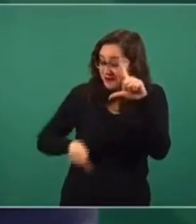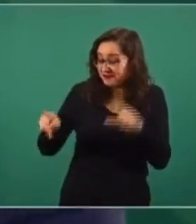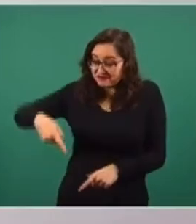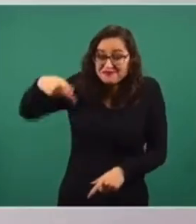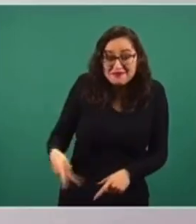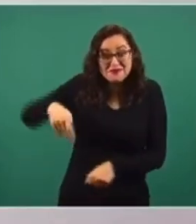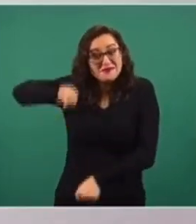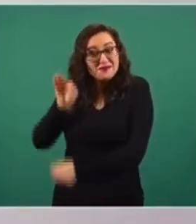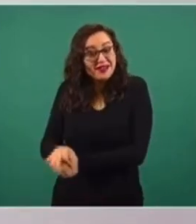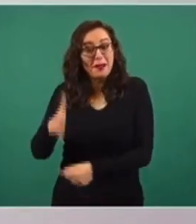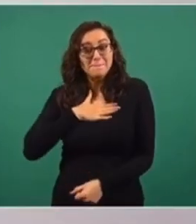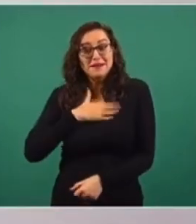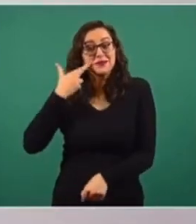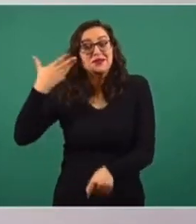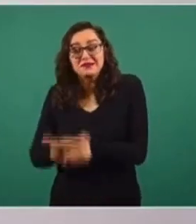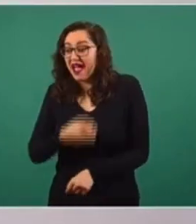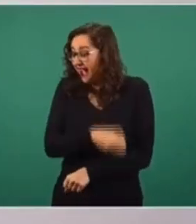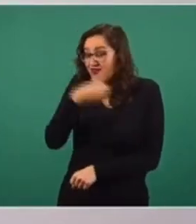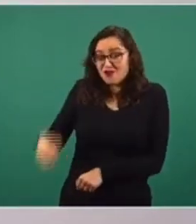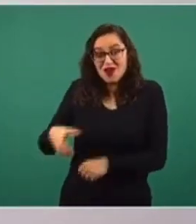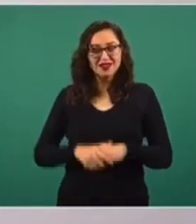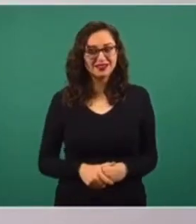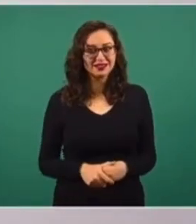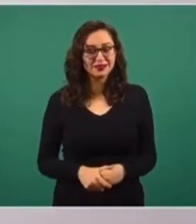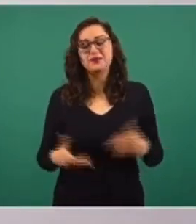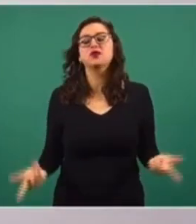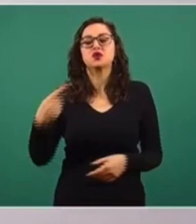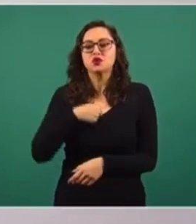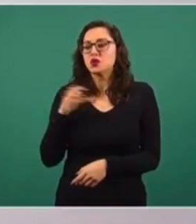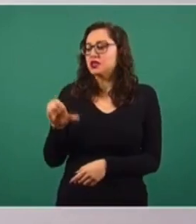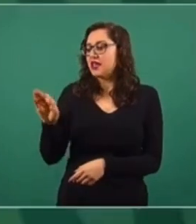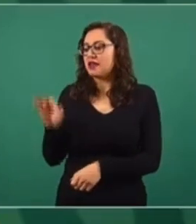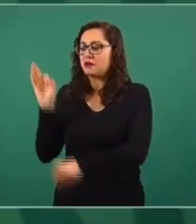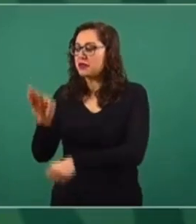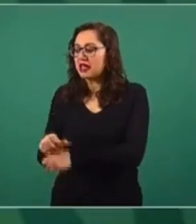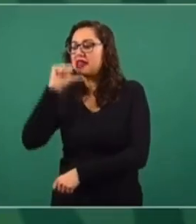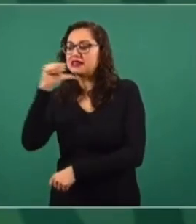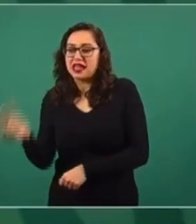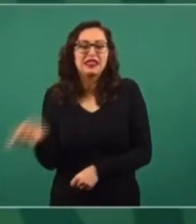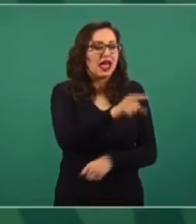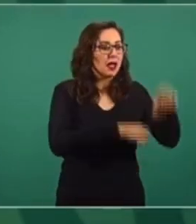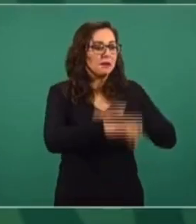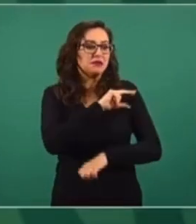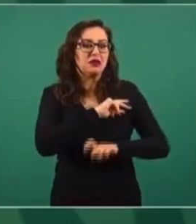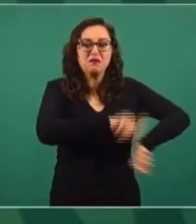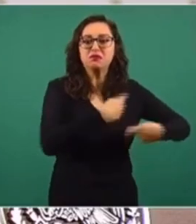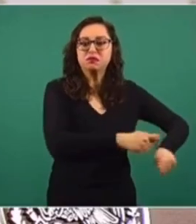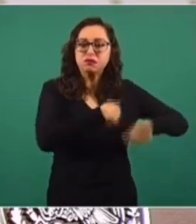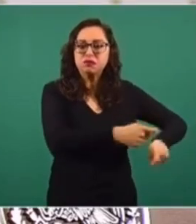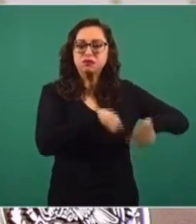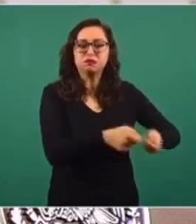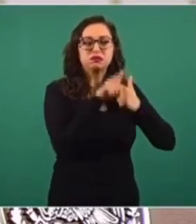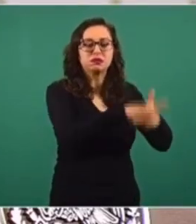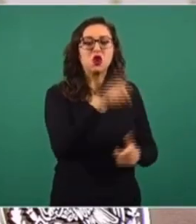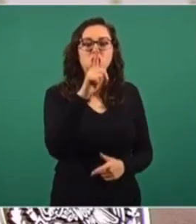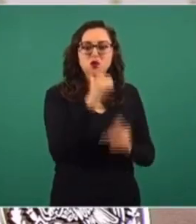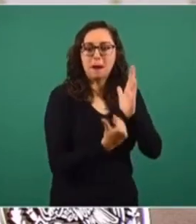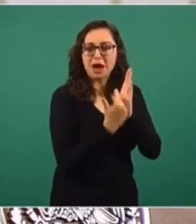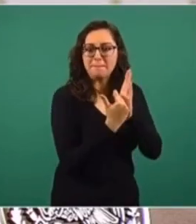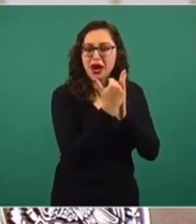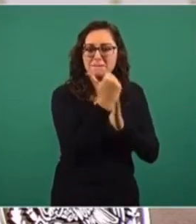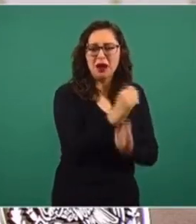si yo no protejo a la Comisión Federal de Electricidad y sigue la misma política privatizadora en la industria eléctrica, ¿cómo voy a garantizar que no aumente el precio de la luz?